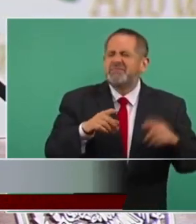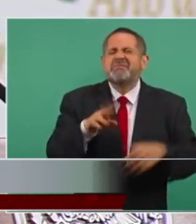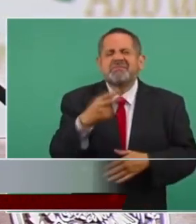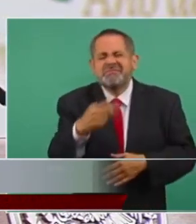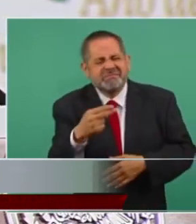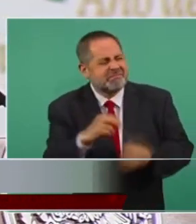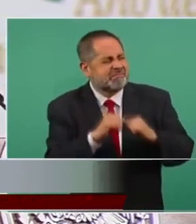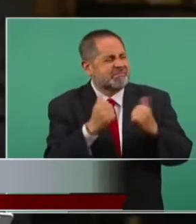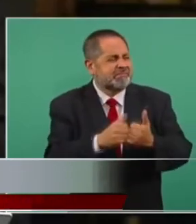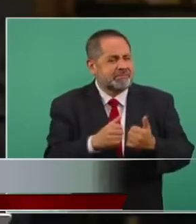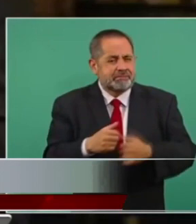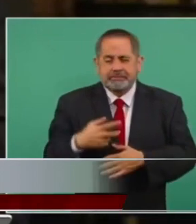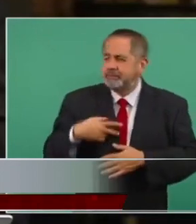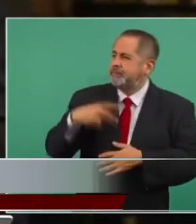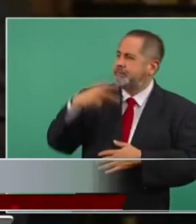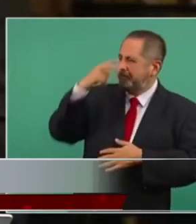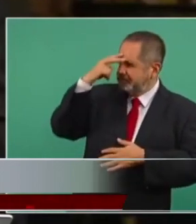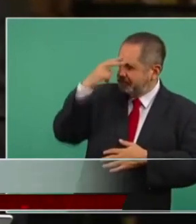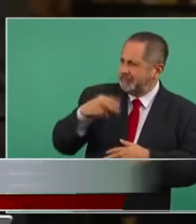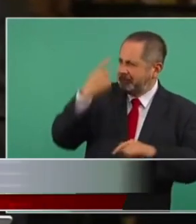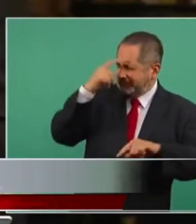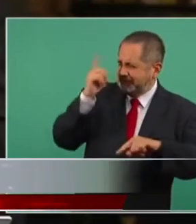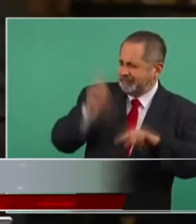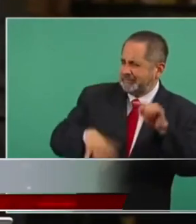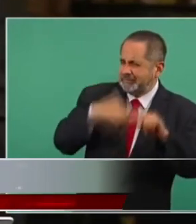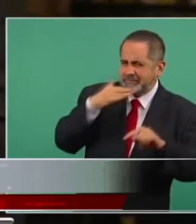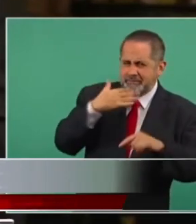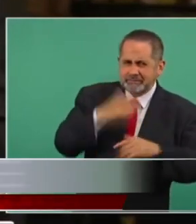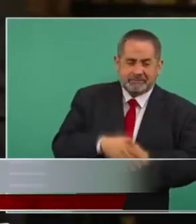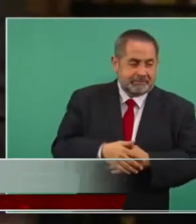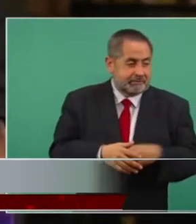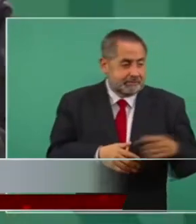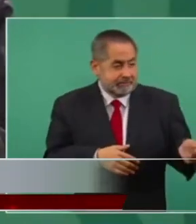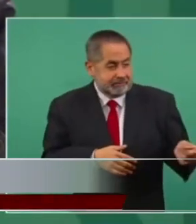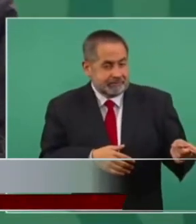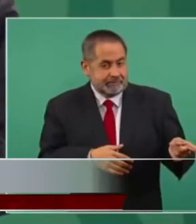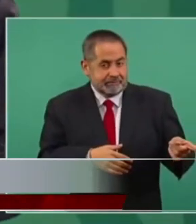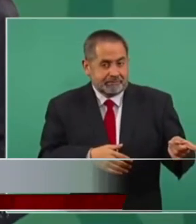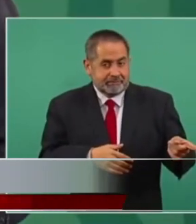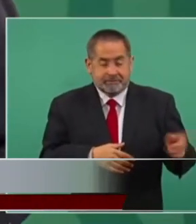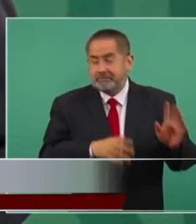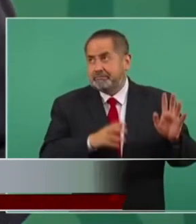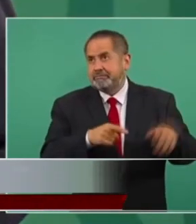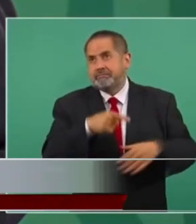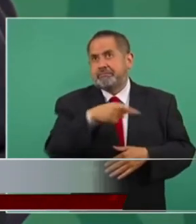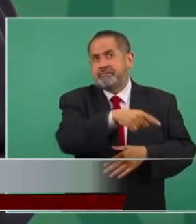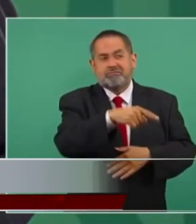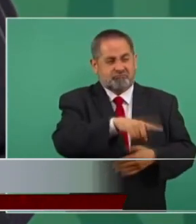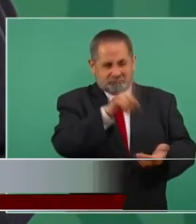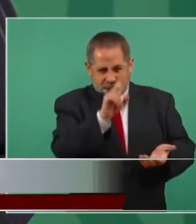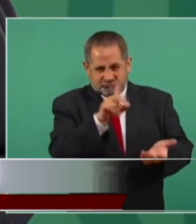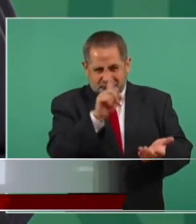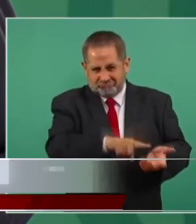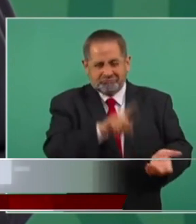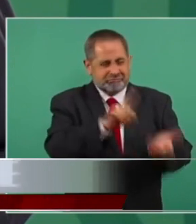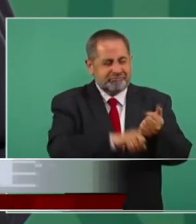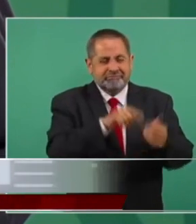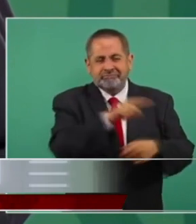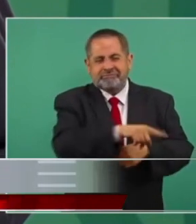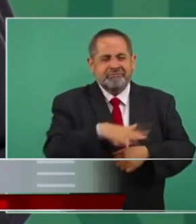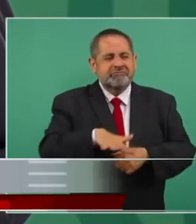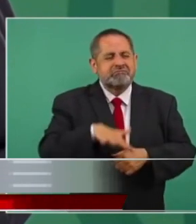llama? Mexicanos contra la corrupción yo digo a favor de la corrupción porque es una tapadera